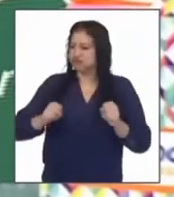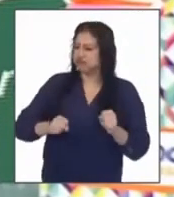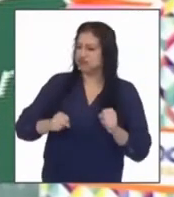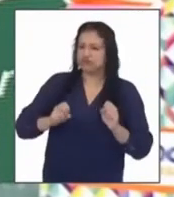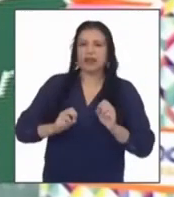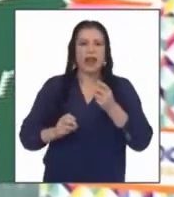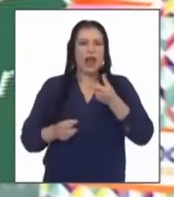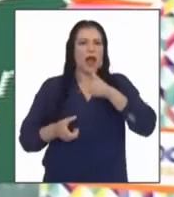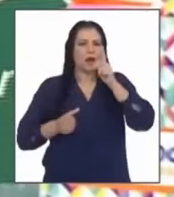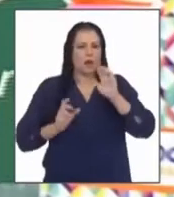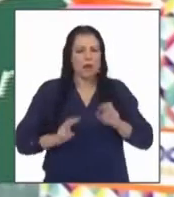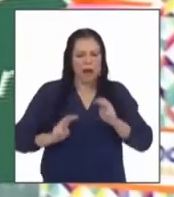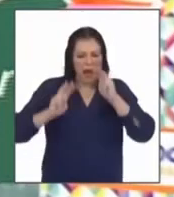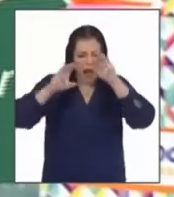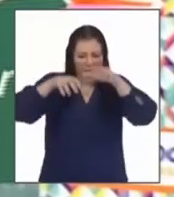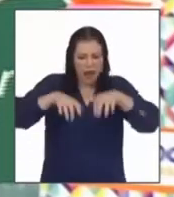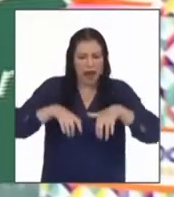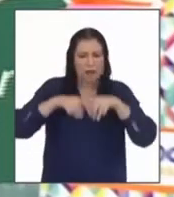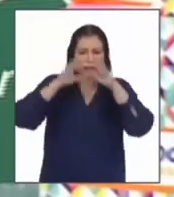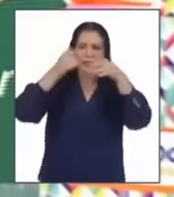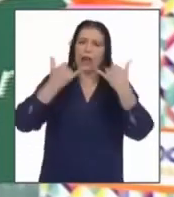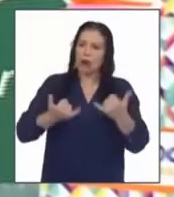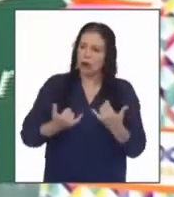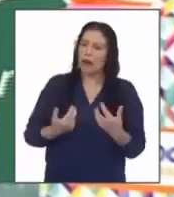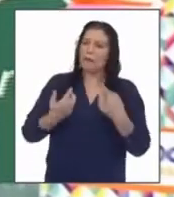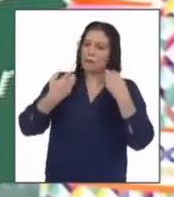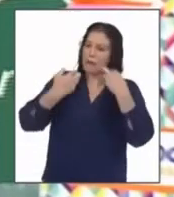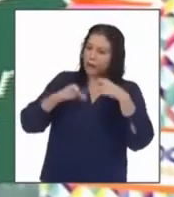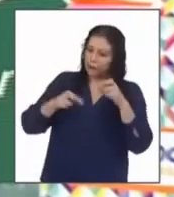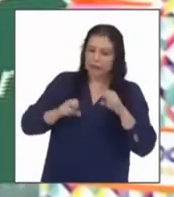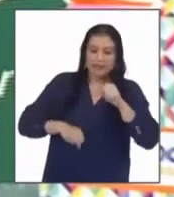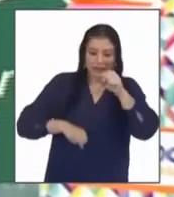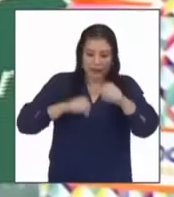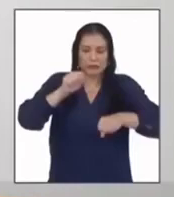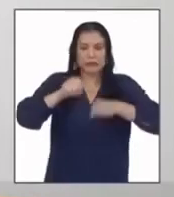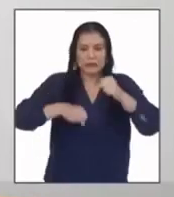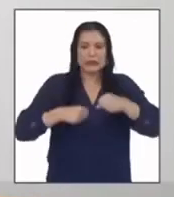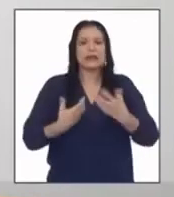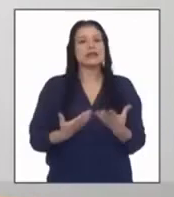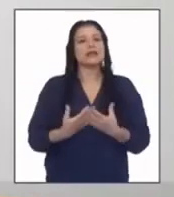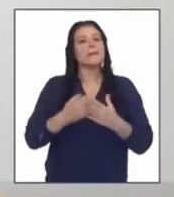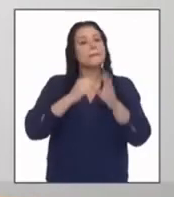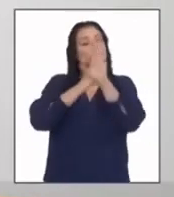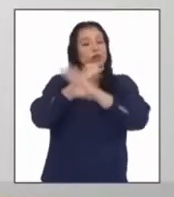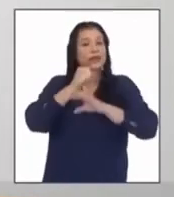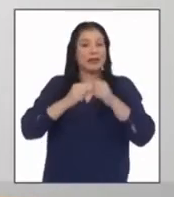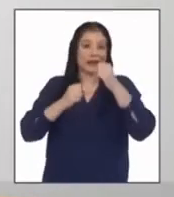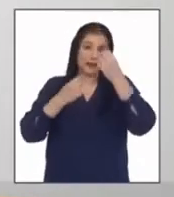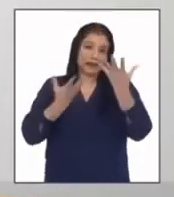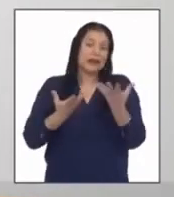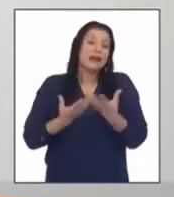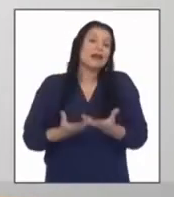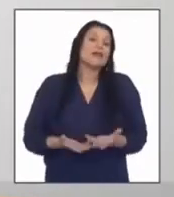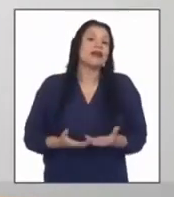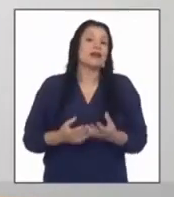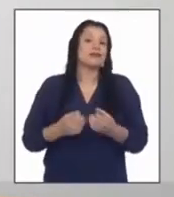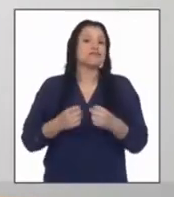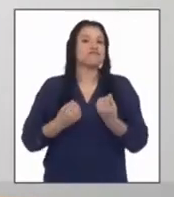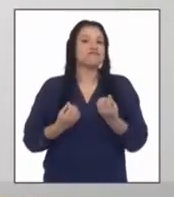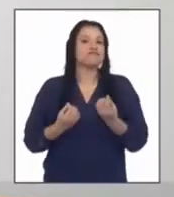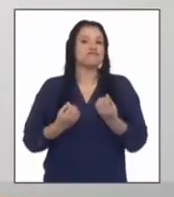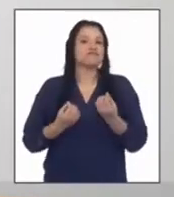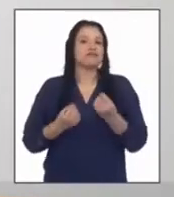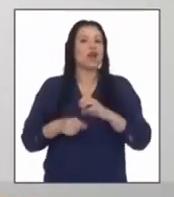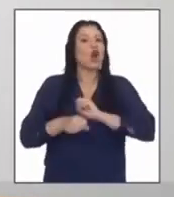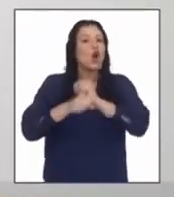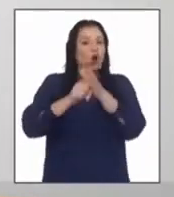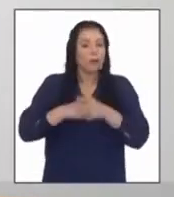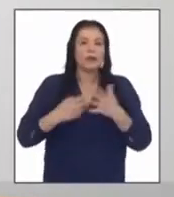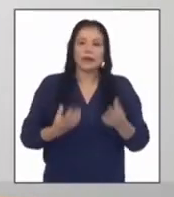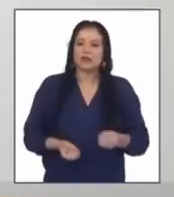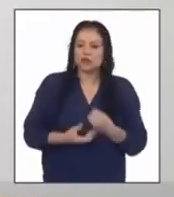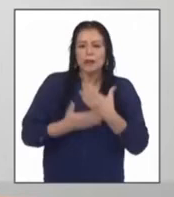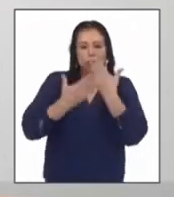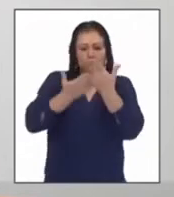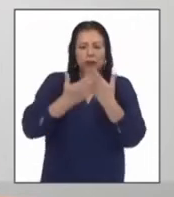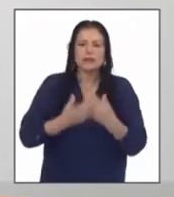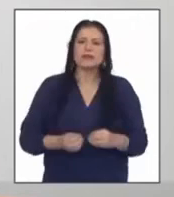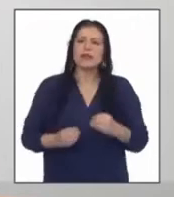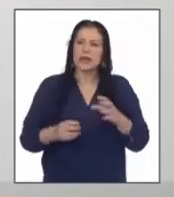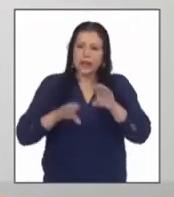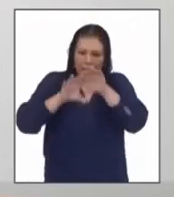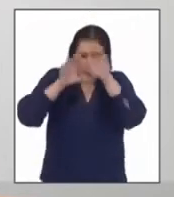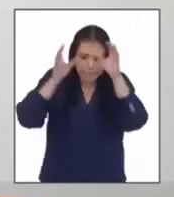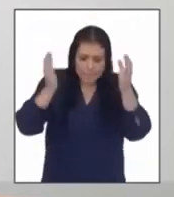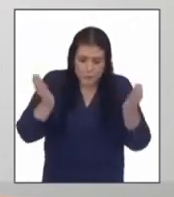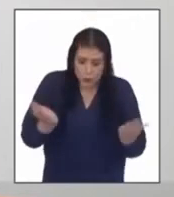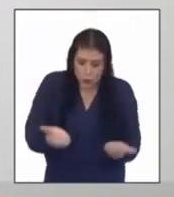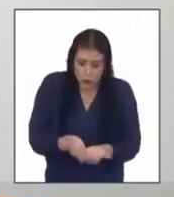una propuesta para hacer respetar el distanciamiento social y prevenir el covid-19 es una propuesta que nos pone en el noveno lugar